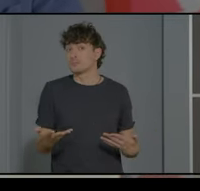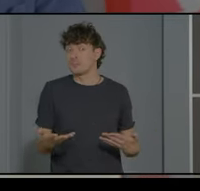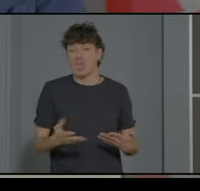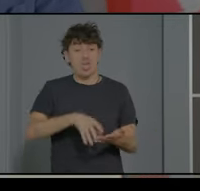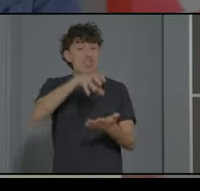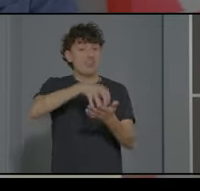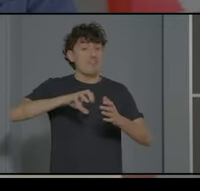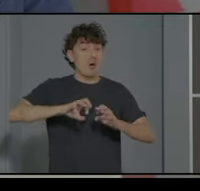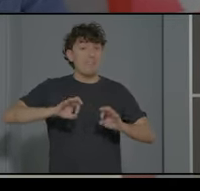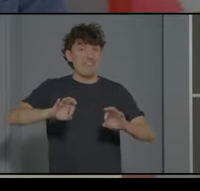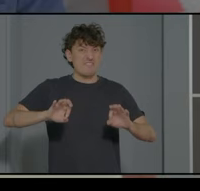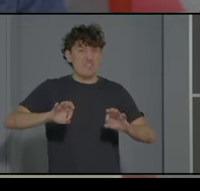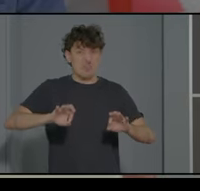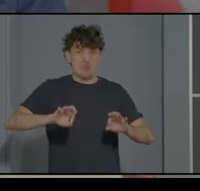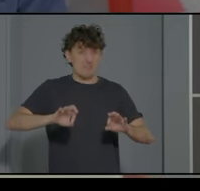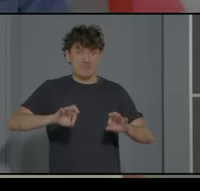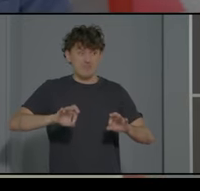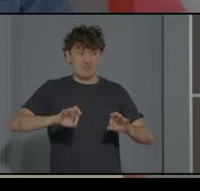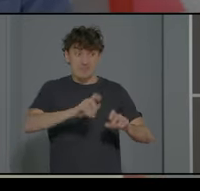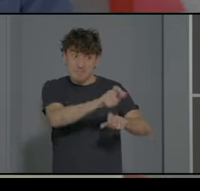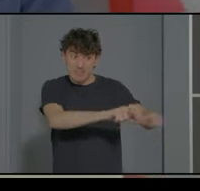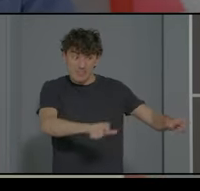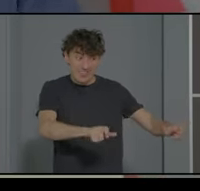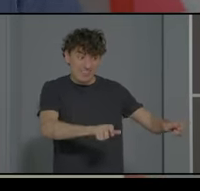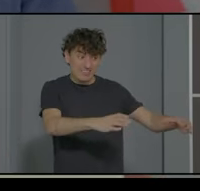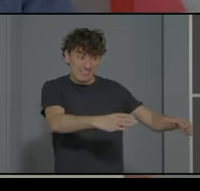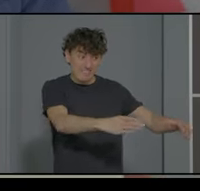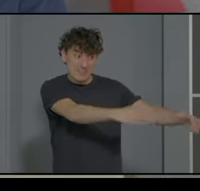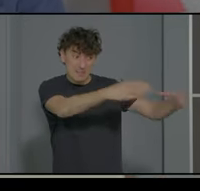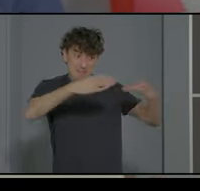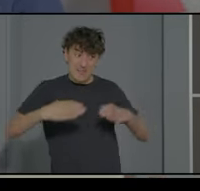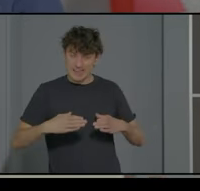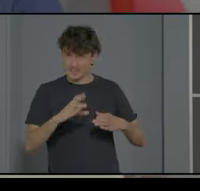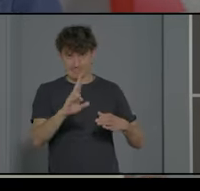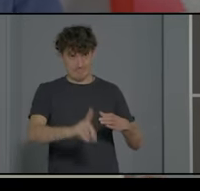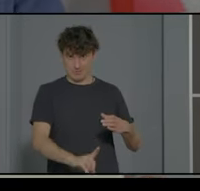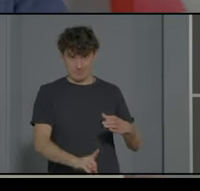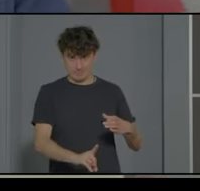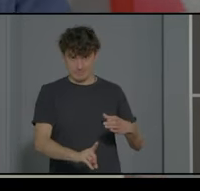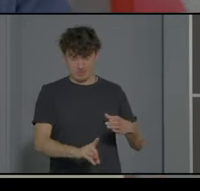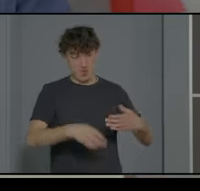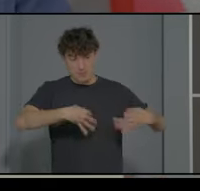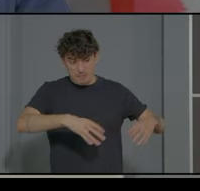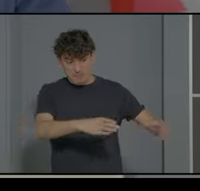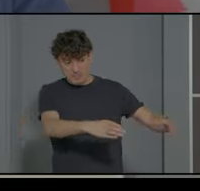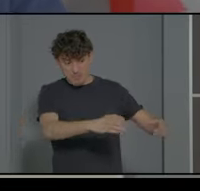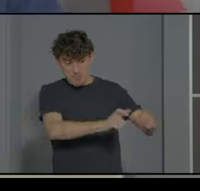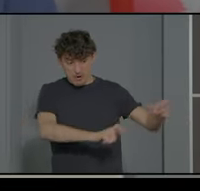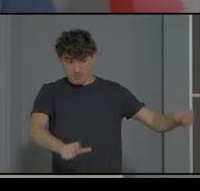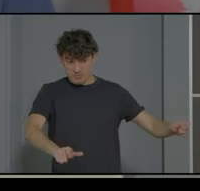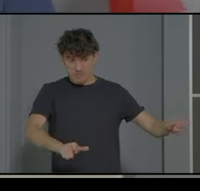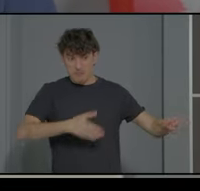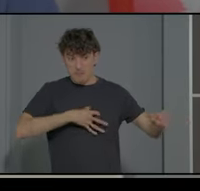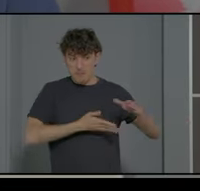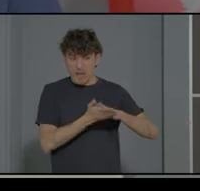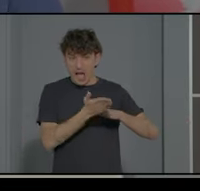los centros específicos no nos suele llegar esta población. Suele ser una población que está abocada al fracaso escolar. Pero cuando nos